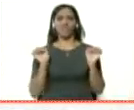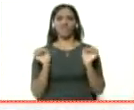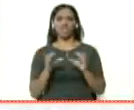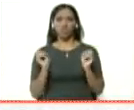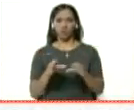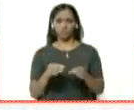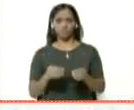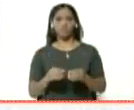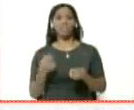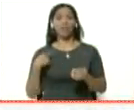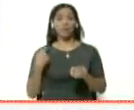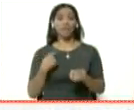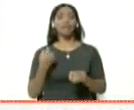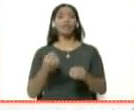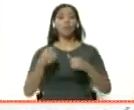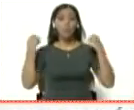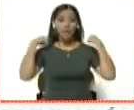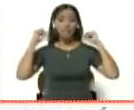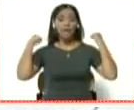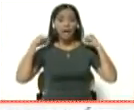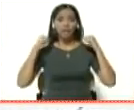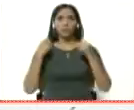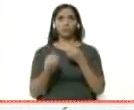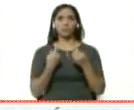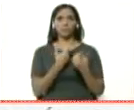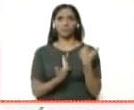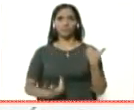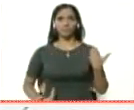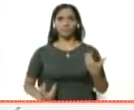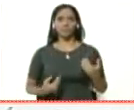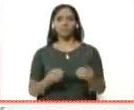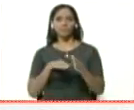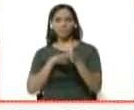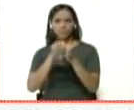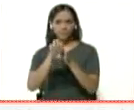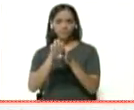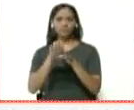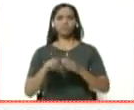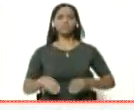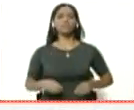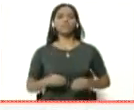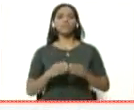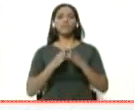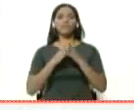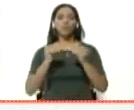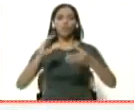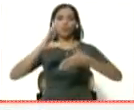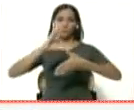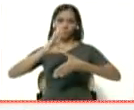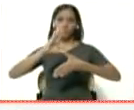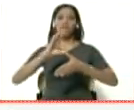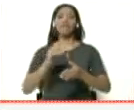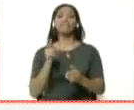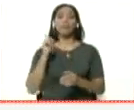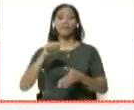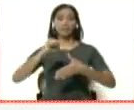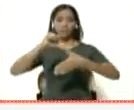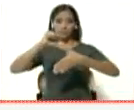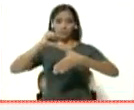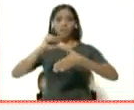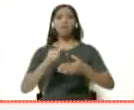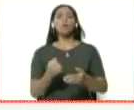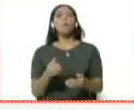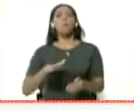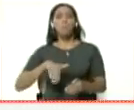porque como lo decía el presidente, y como ha venido avanzando en todo el continente americano y también en Sudamérica, pues muy